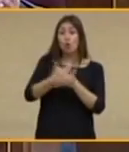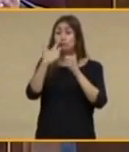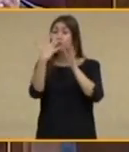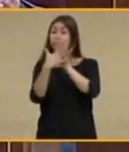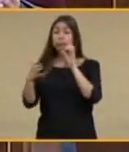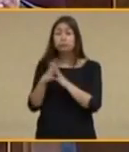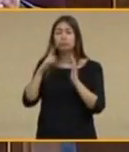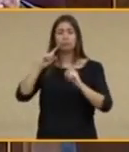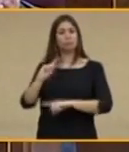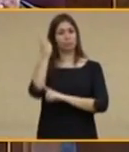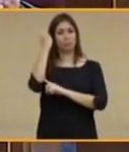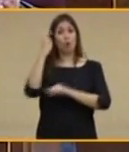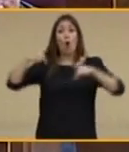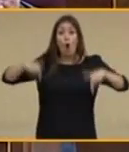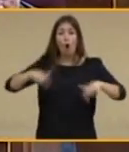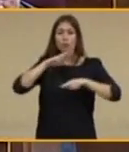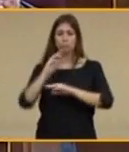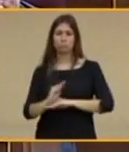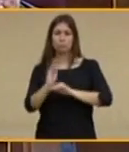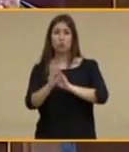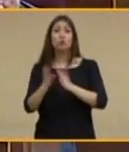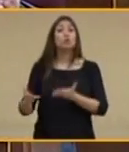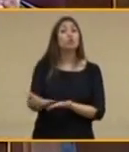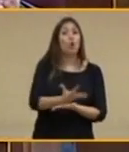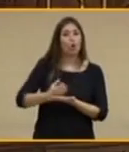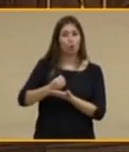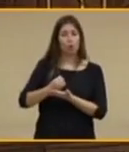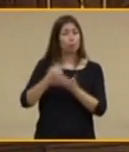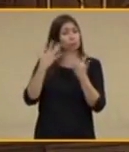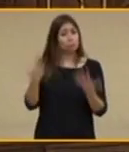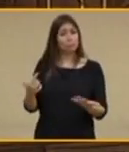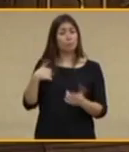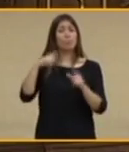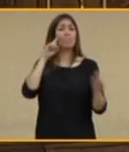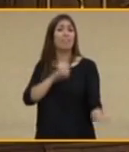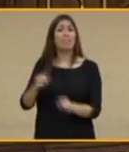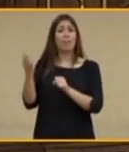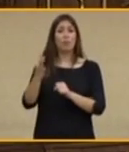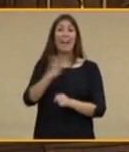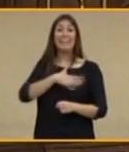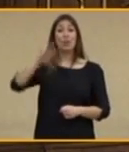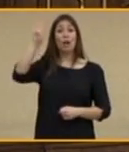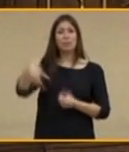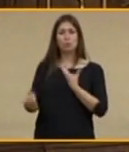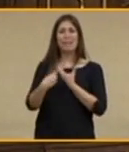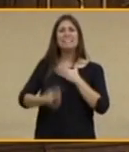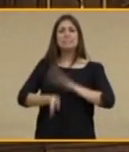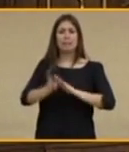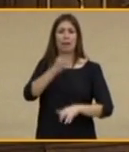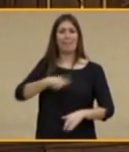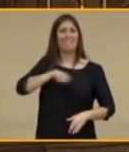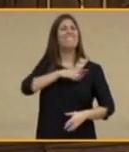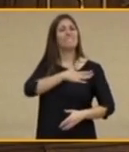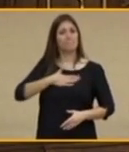todos hoy conservamos. Y por todo ello defiendo la permanencia de Cataluña en España porque no concibo